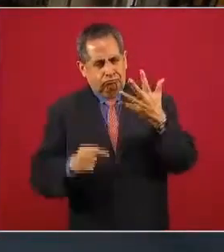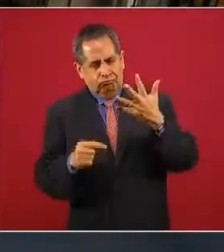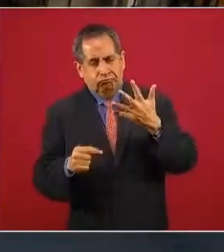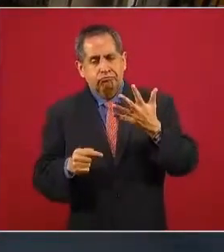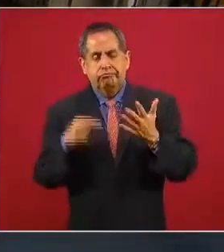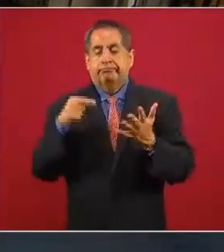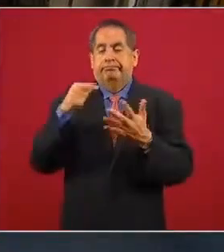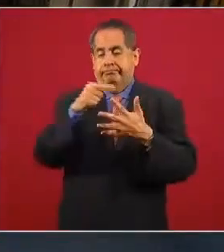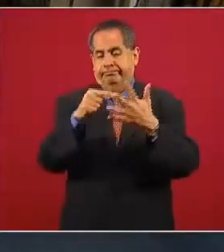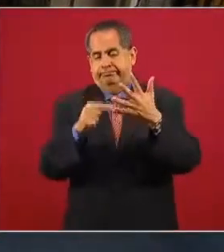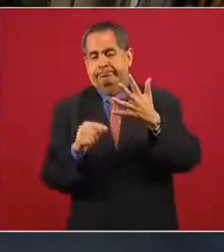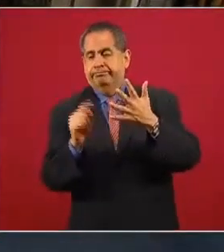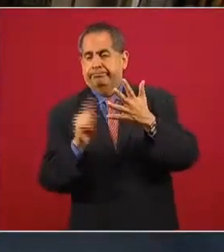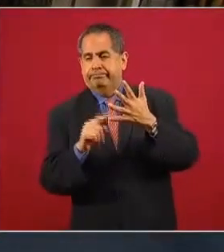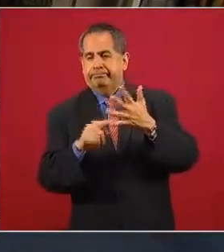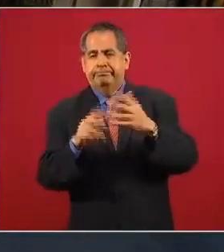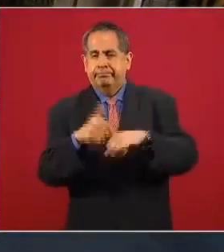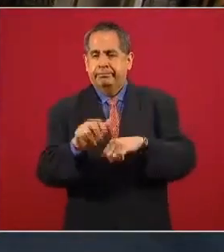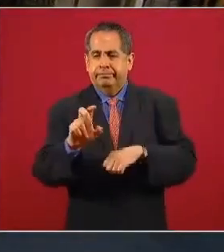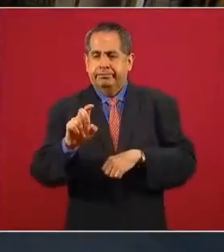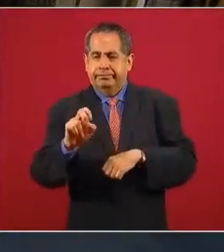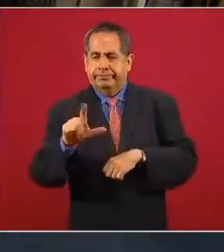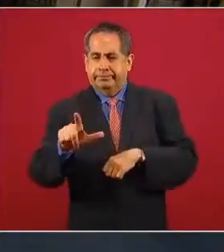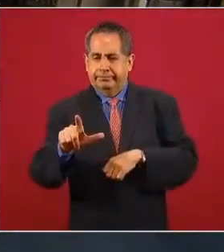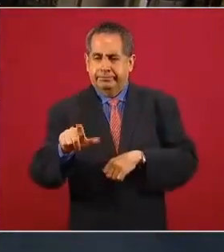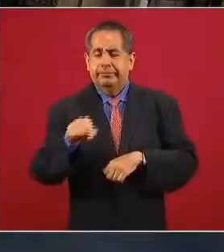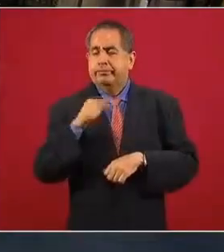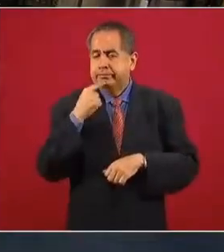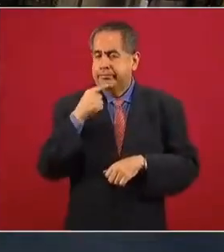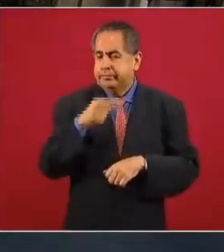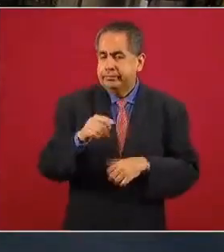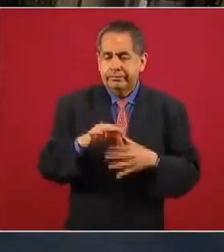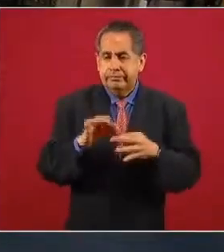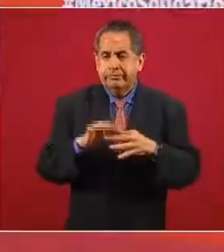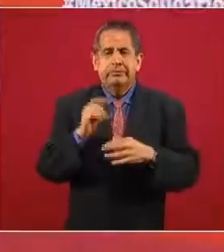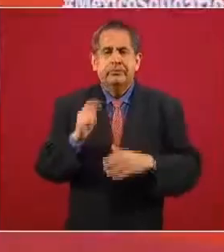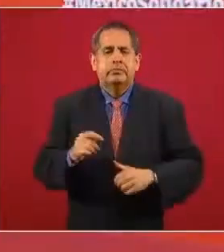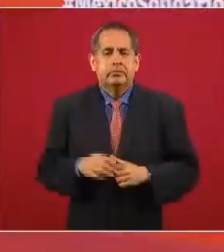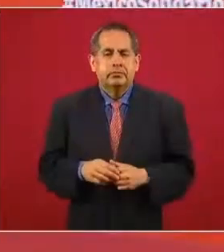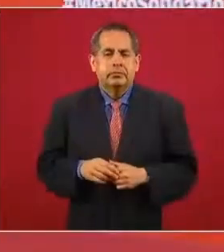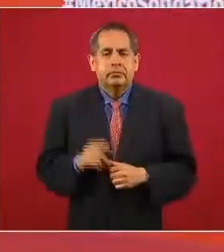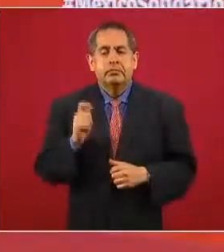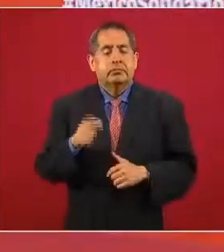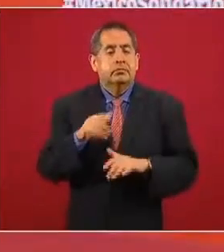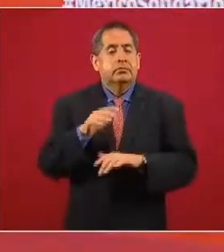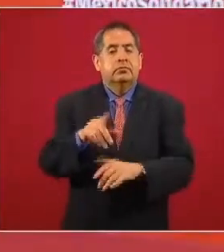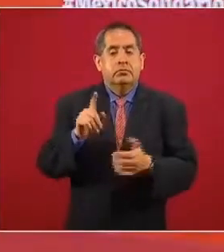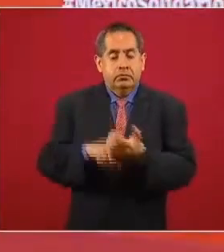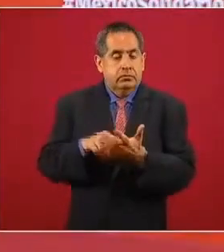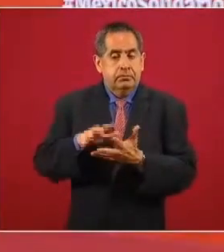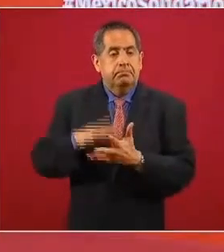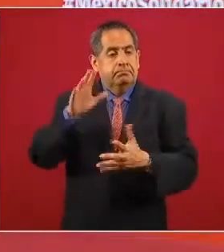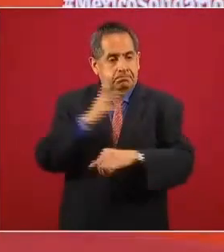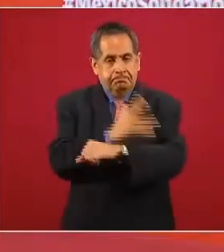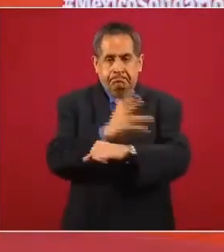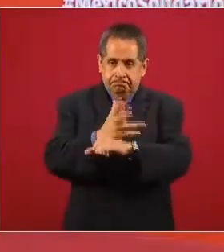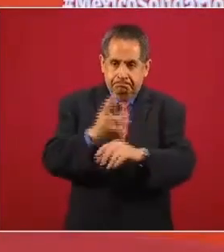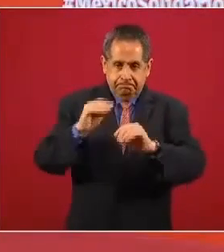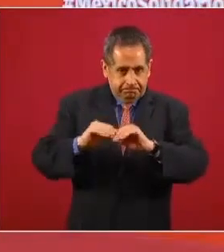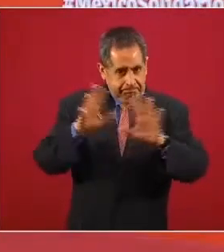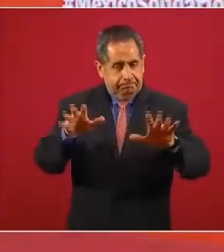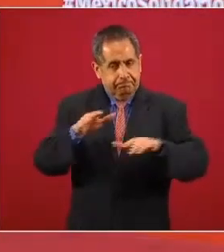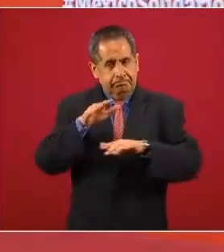El compromiso 37 tenía que ver con una mayor transparencia